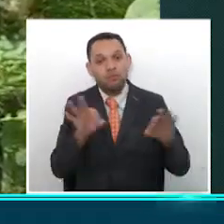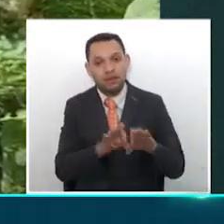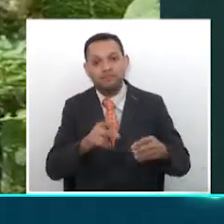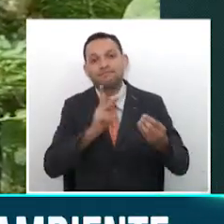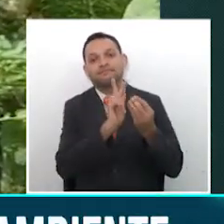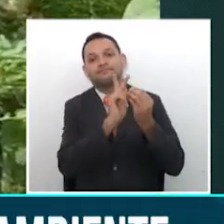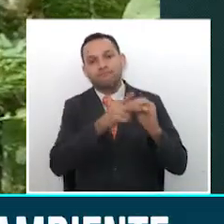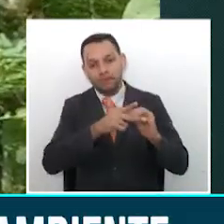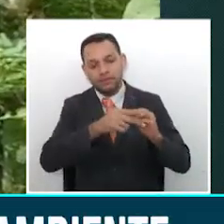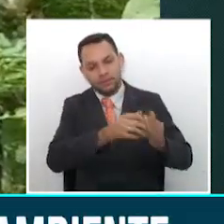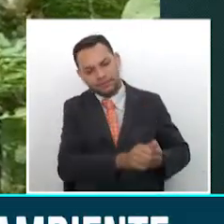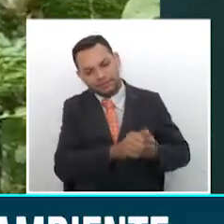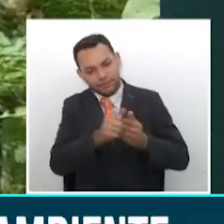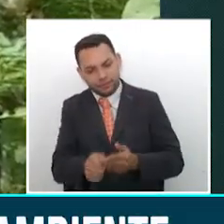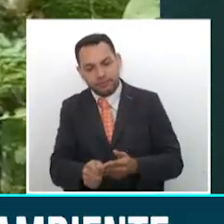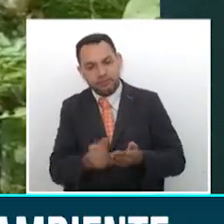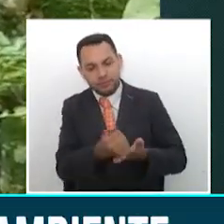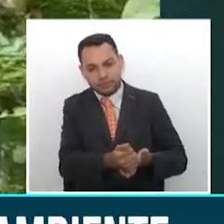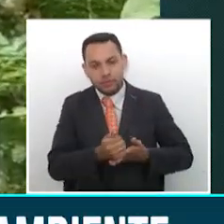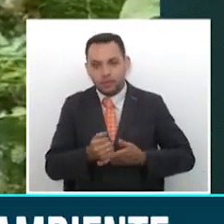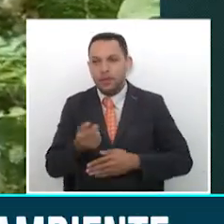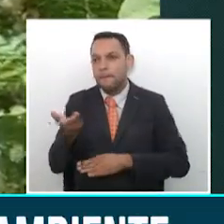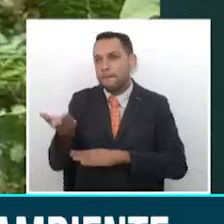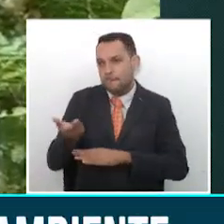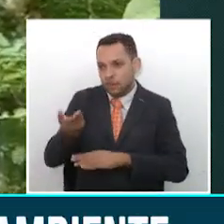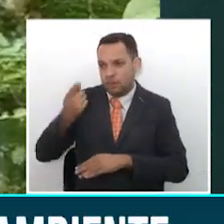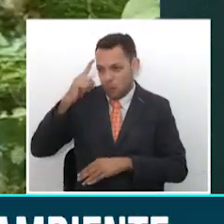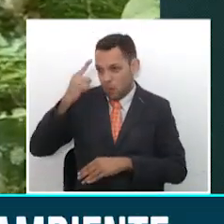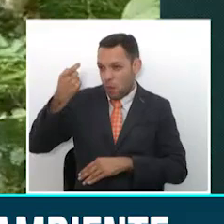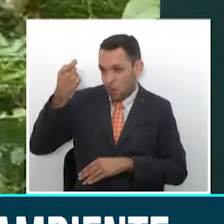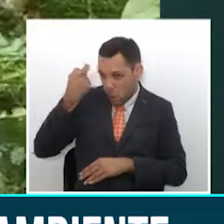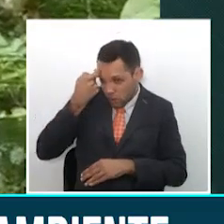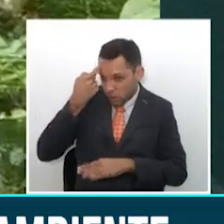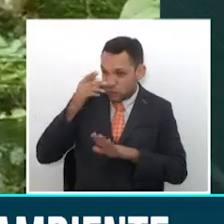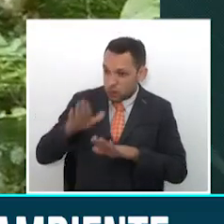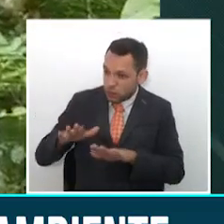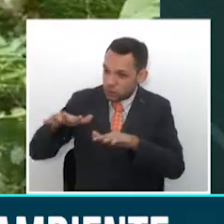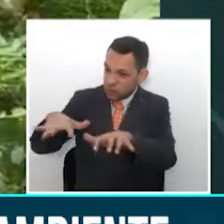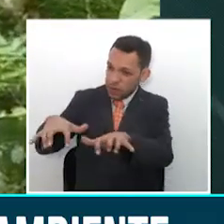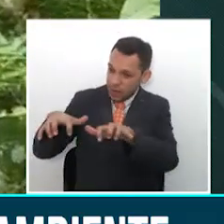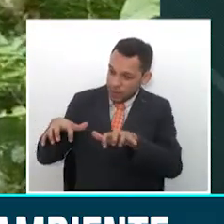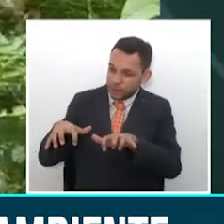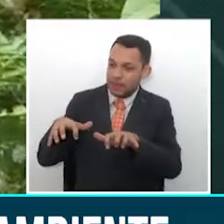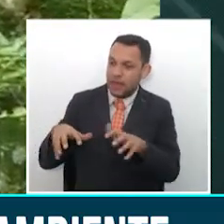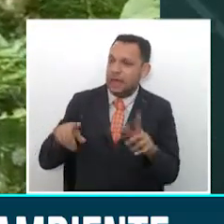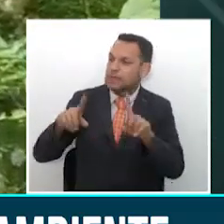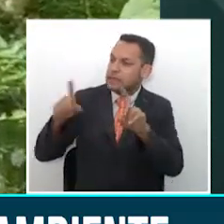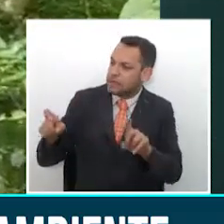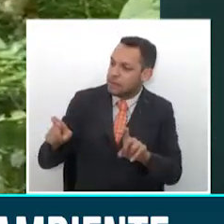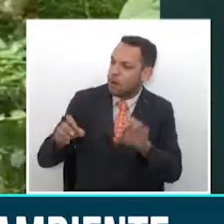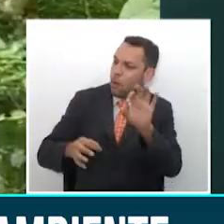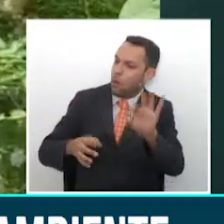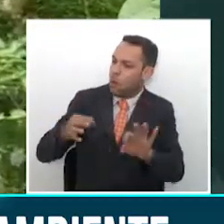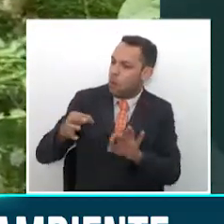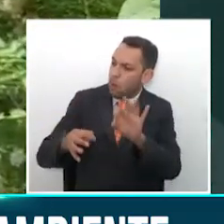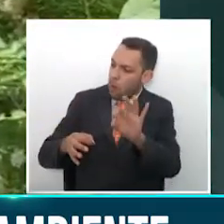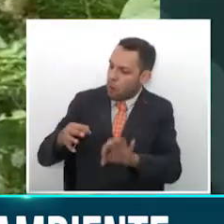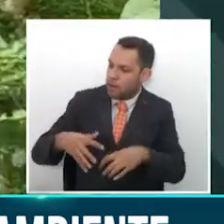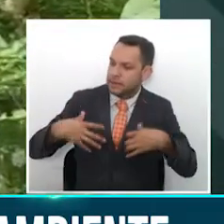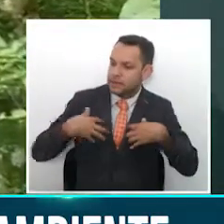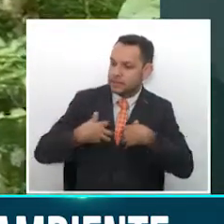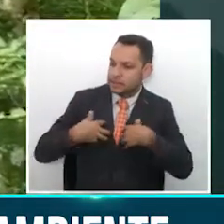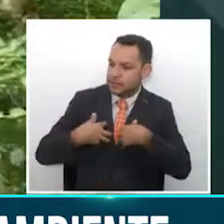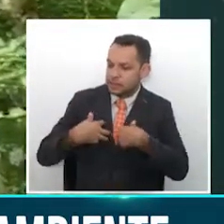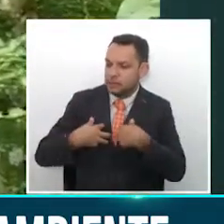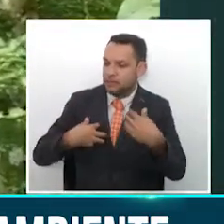este tema. Por eso hemos pedido a la Gobernación y a la Asamblea que incorpore el tema de la protección de los animales dentro